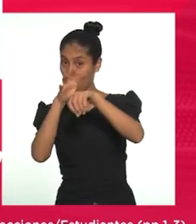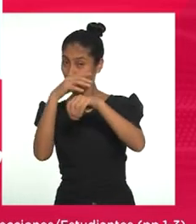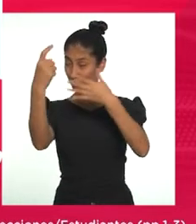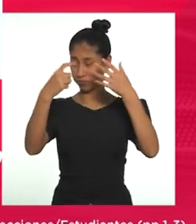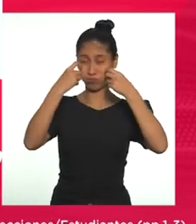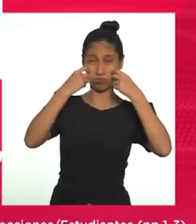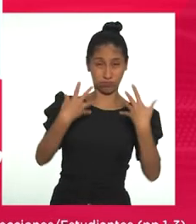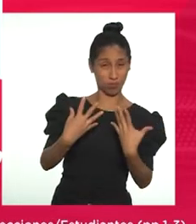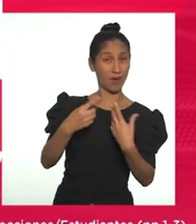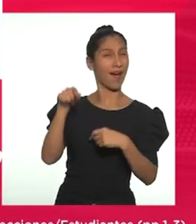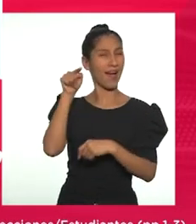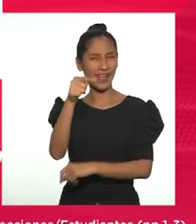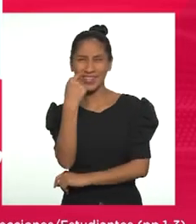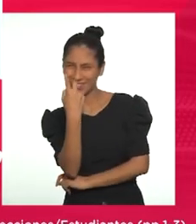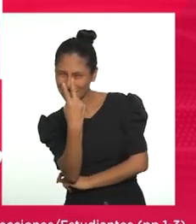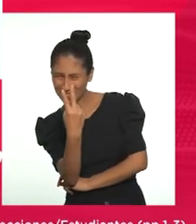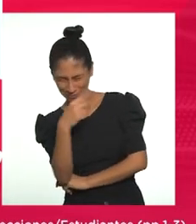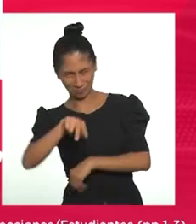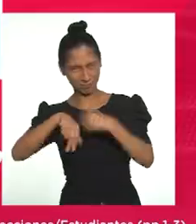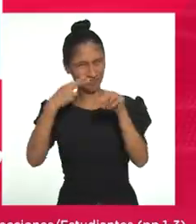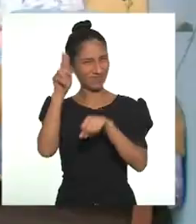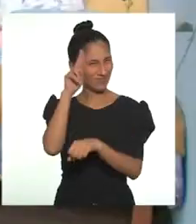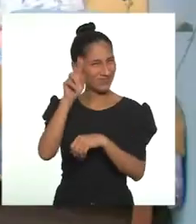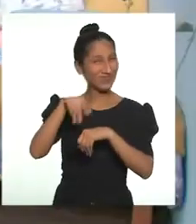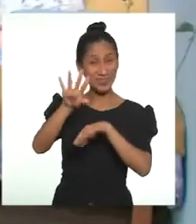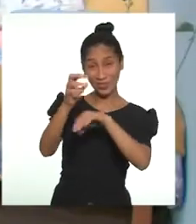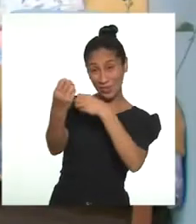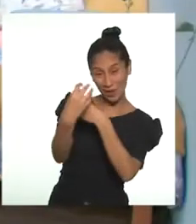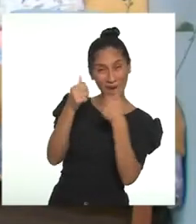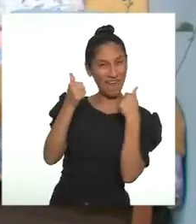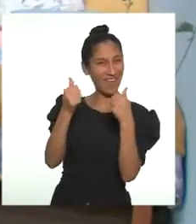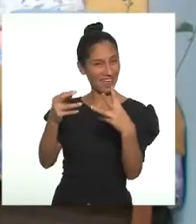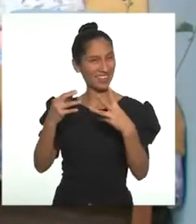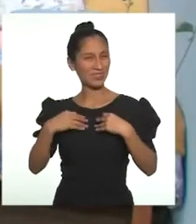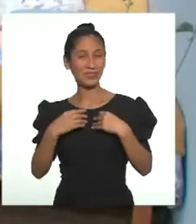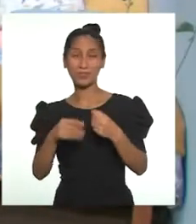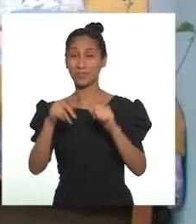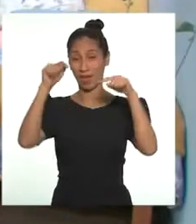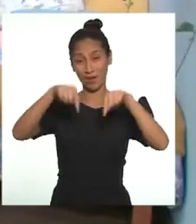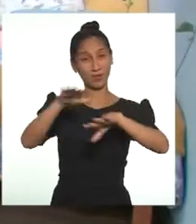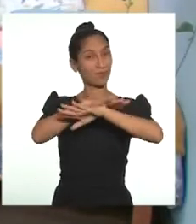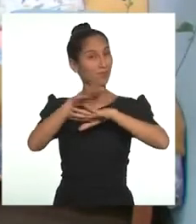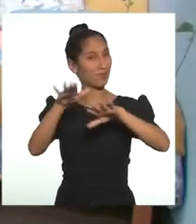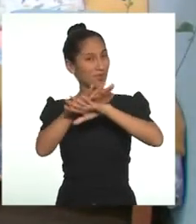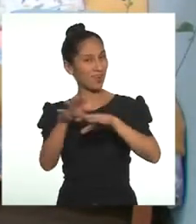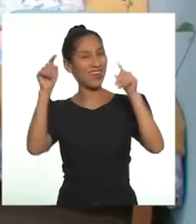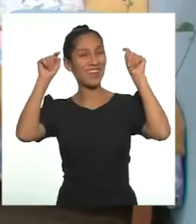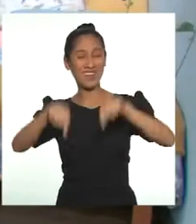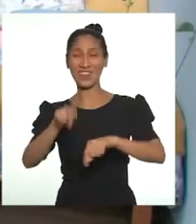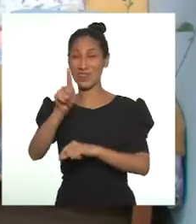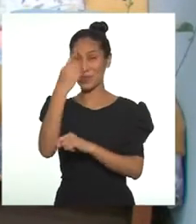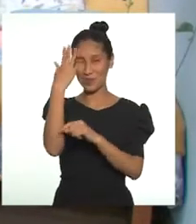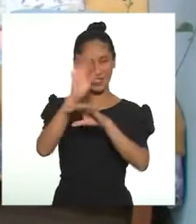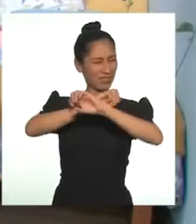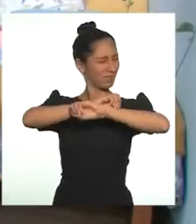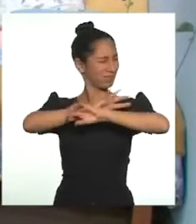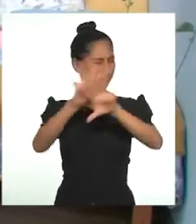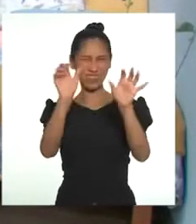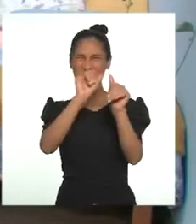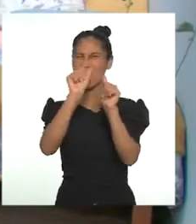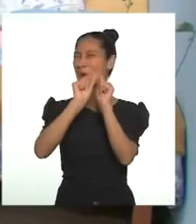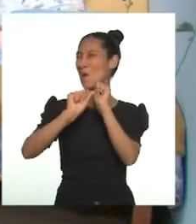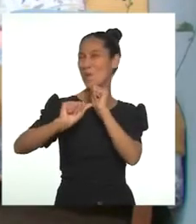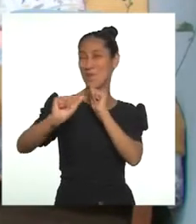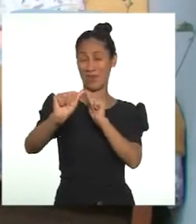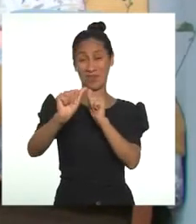Salud, en la cual podemos confiar. Hemos llegado al final de nuestro programa. Hoy ha sido todo un viaje